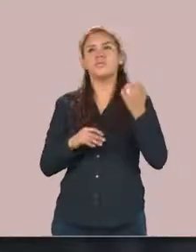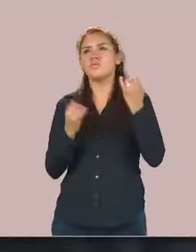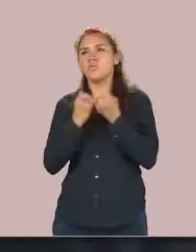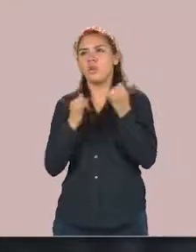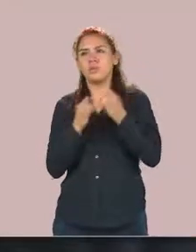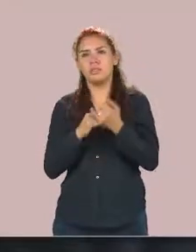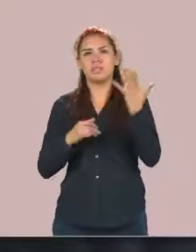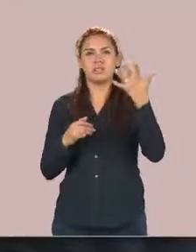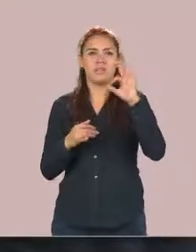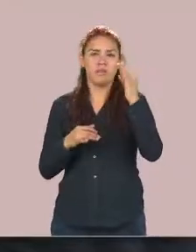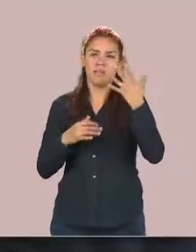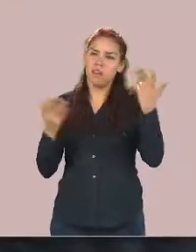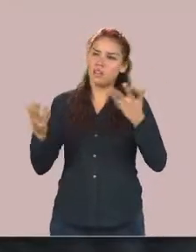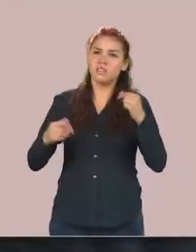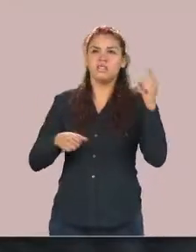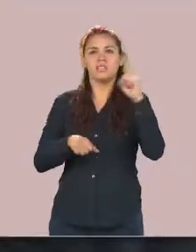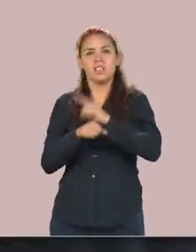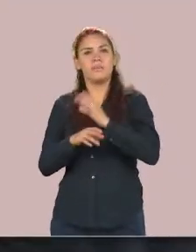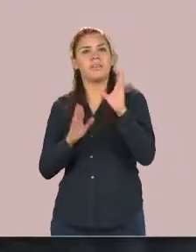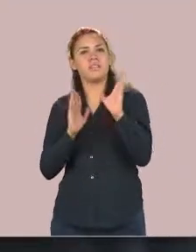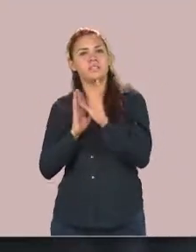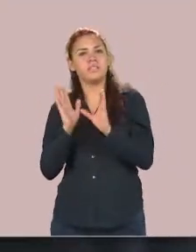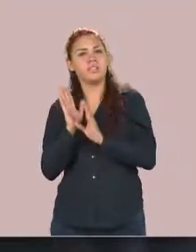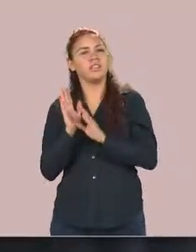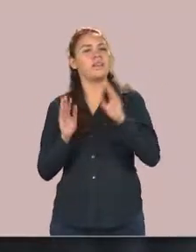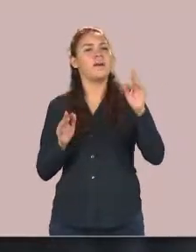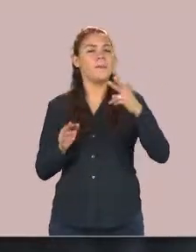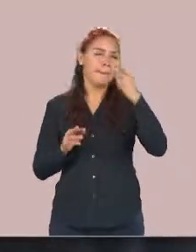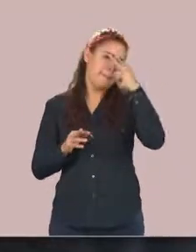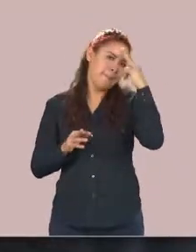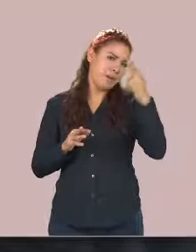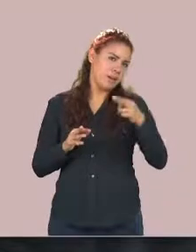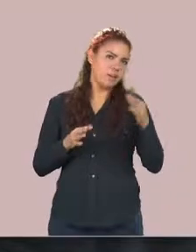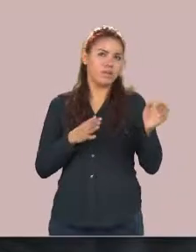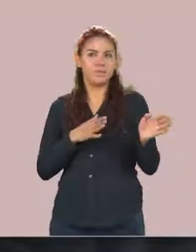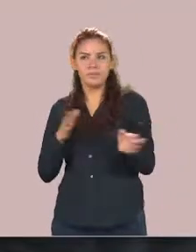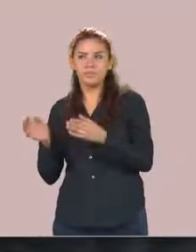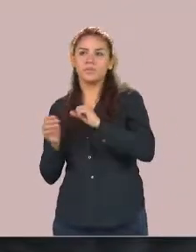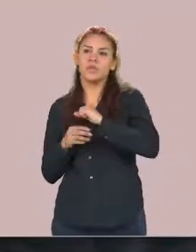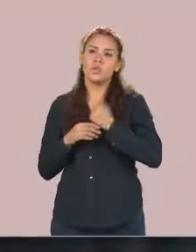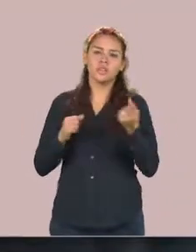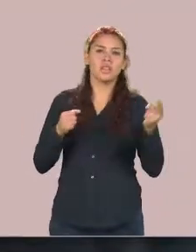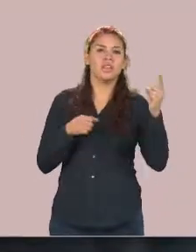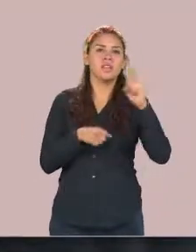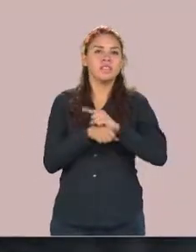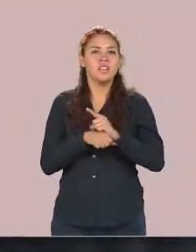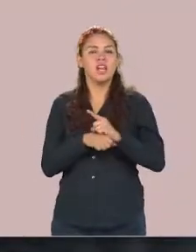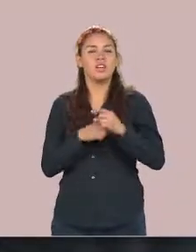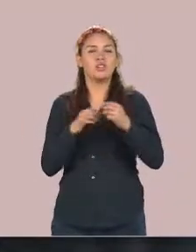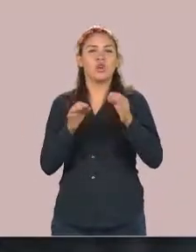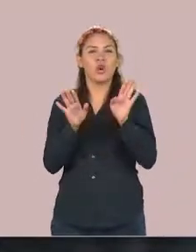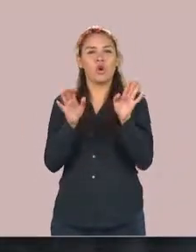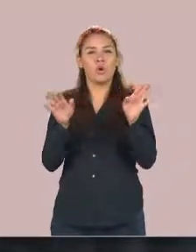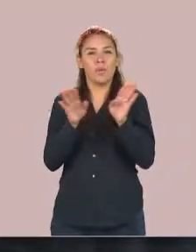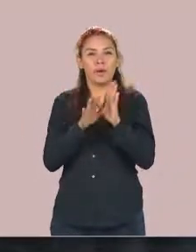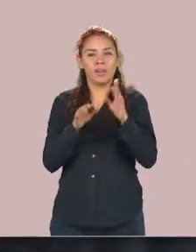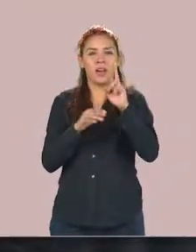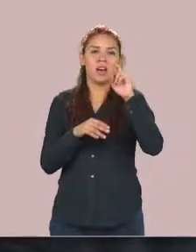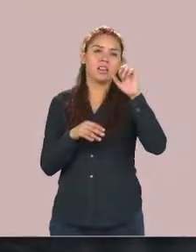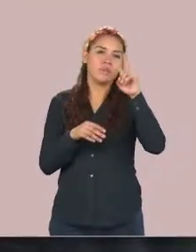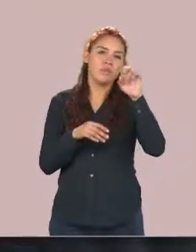y tenemos lo que sería para el segundo periodo los días fuertes que sería la revolución mexicana